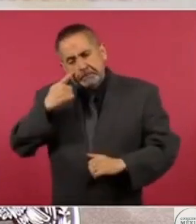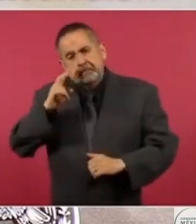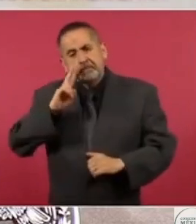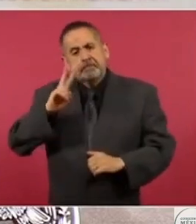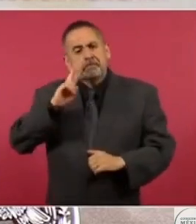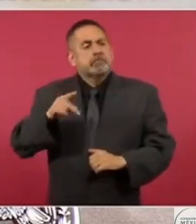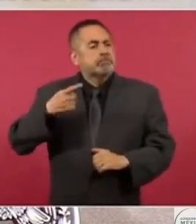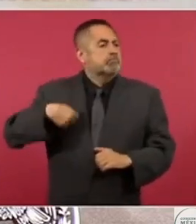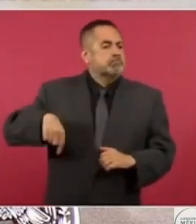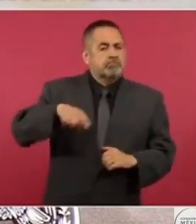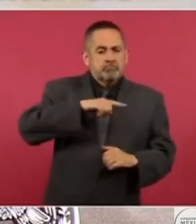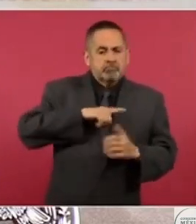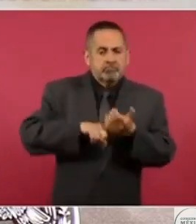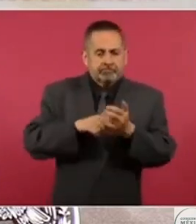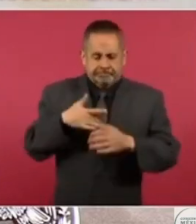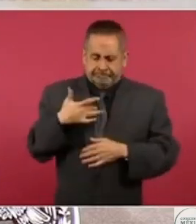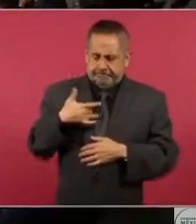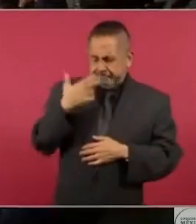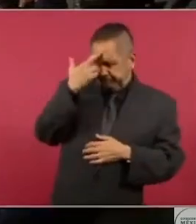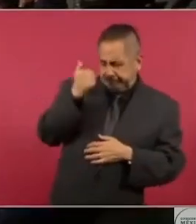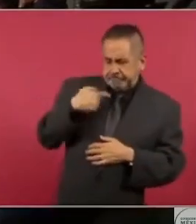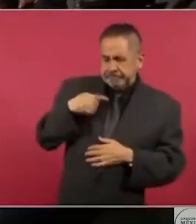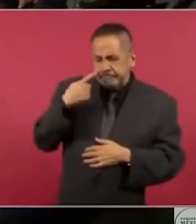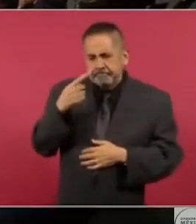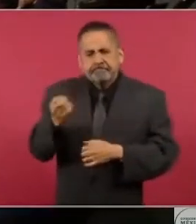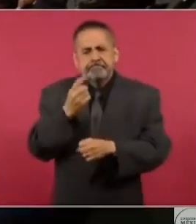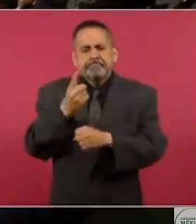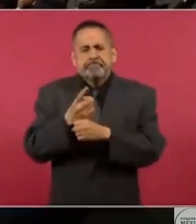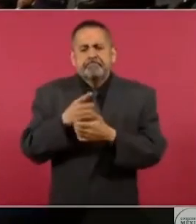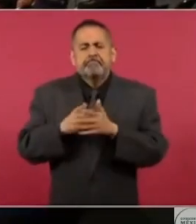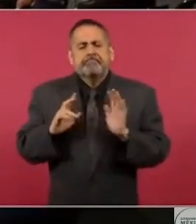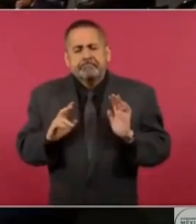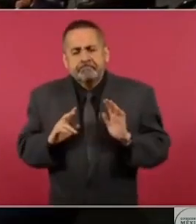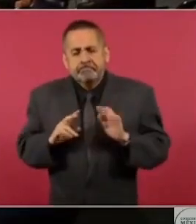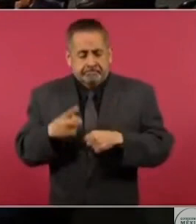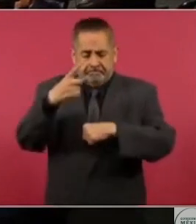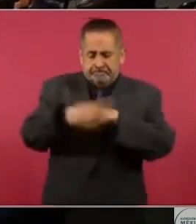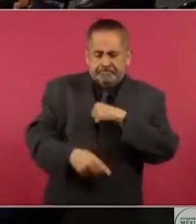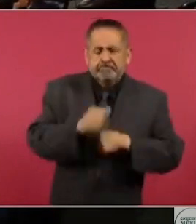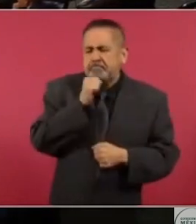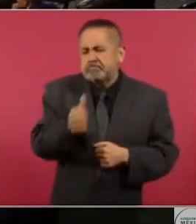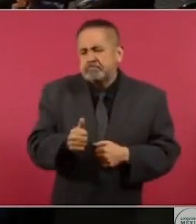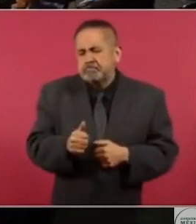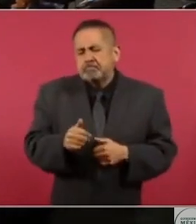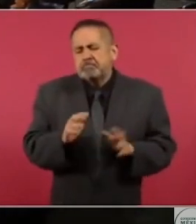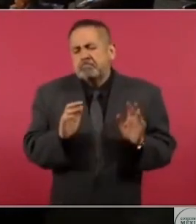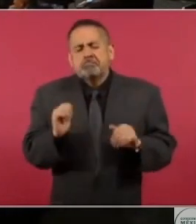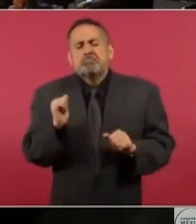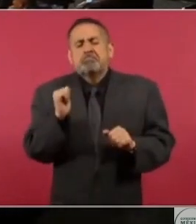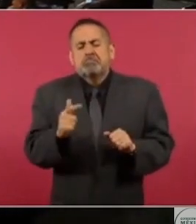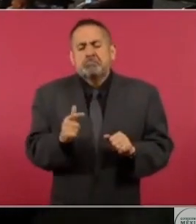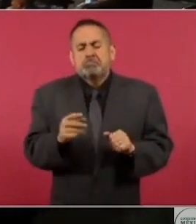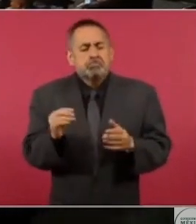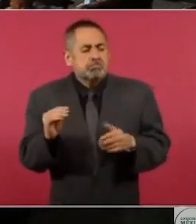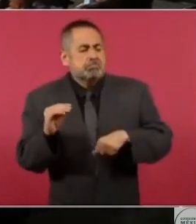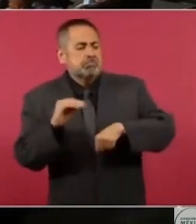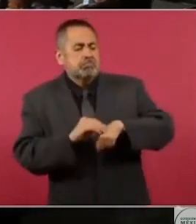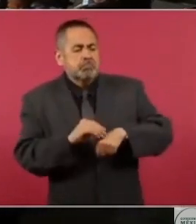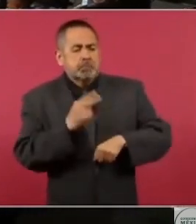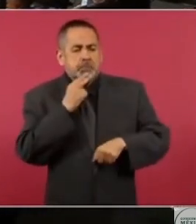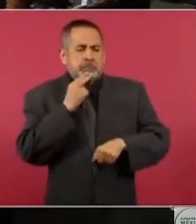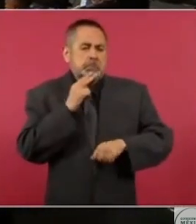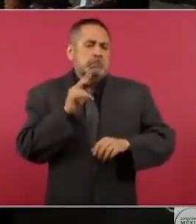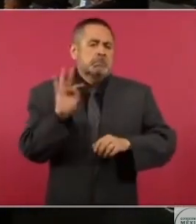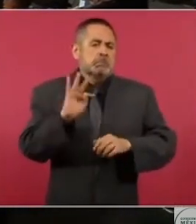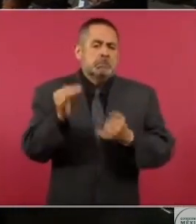la gente con racionalidad darle la oportunidad. No es dañino, desde luego es un recurso que se tiene